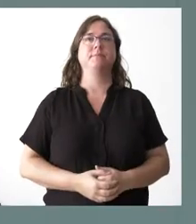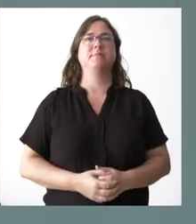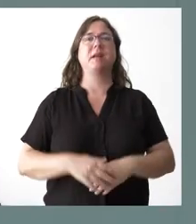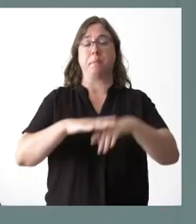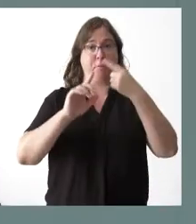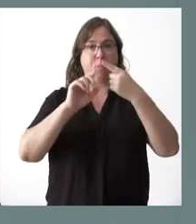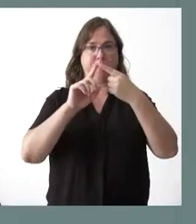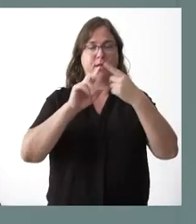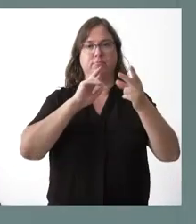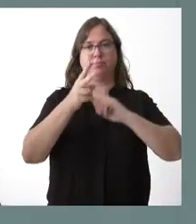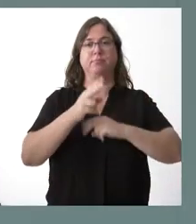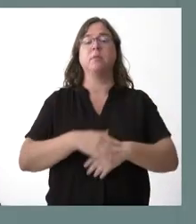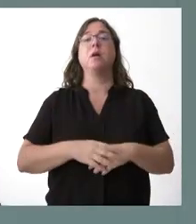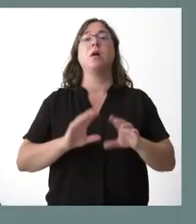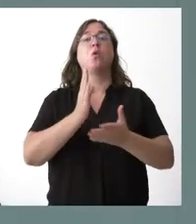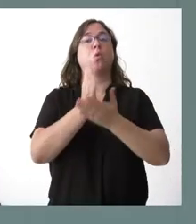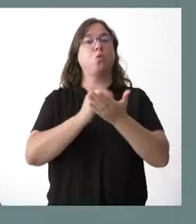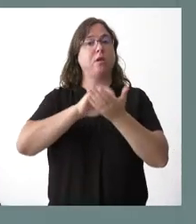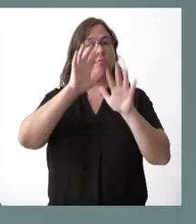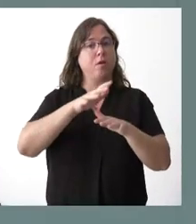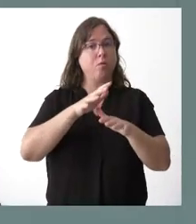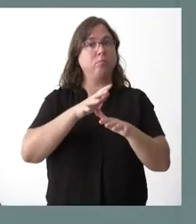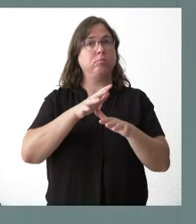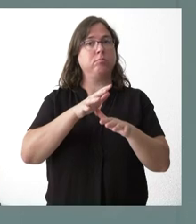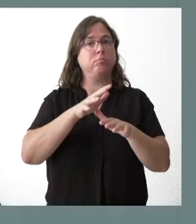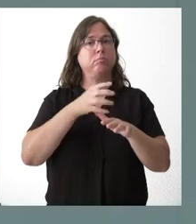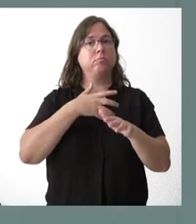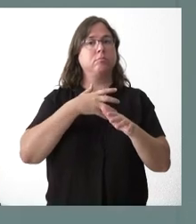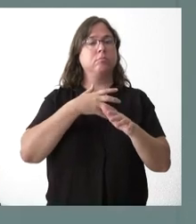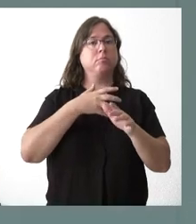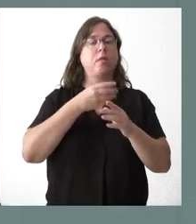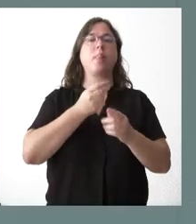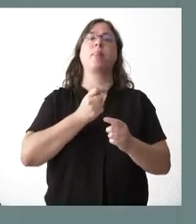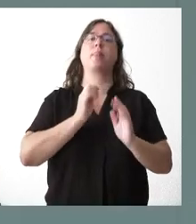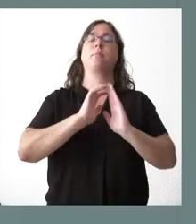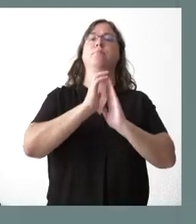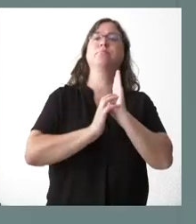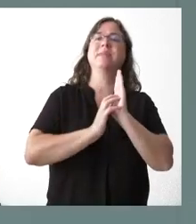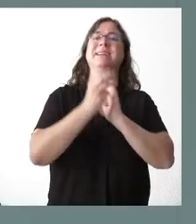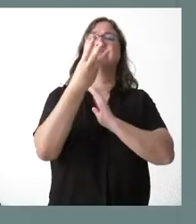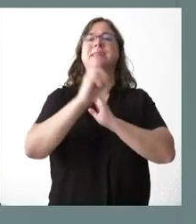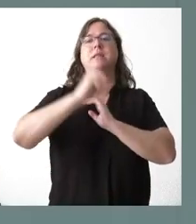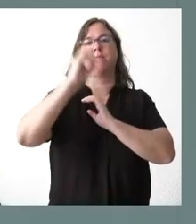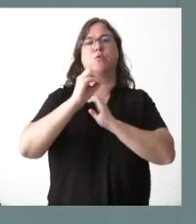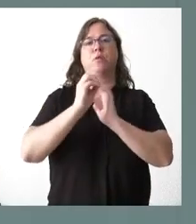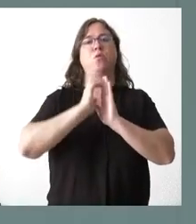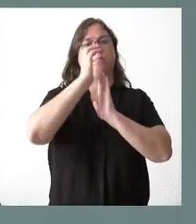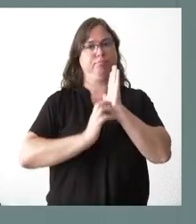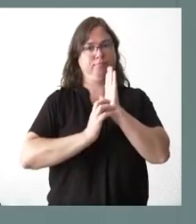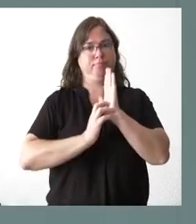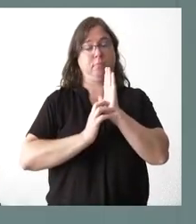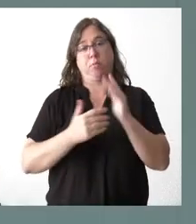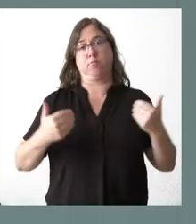primero. La Junta de Castilla aplica el 30% de descuento adicional en el ámbito de sus competencias, que es lo que usted